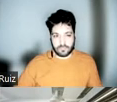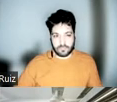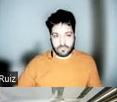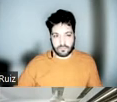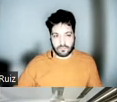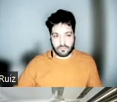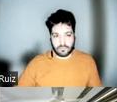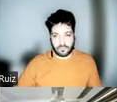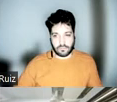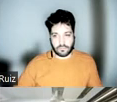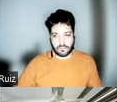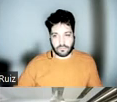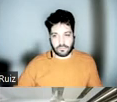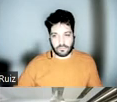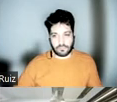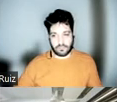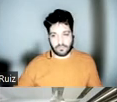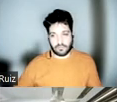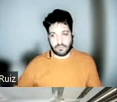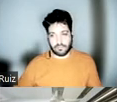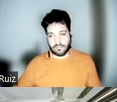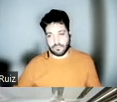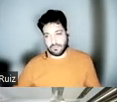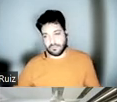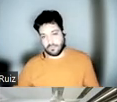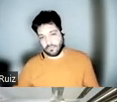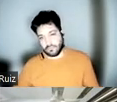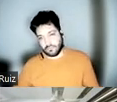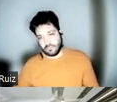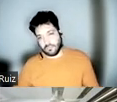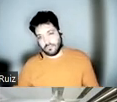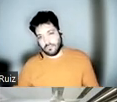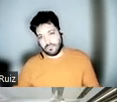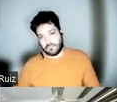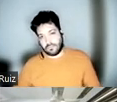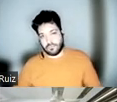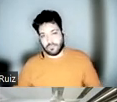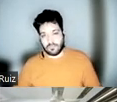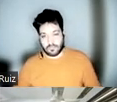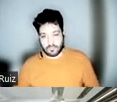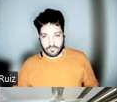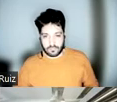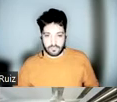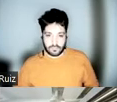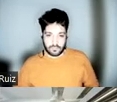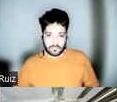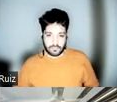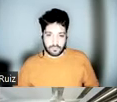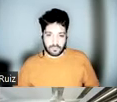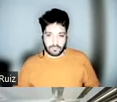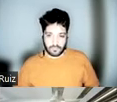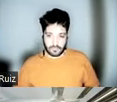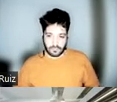los pacientes ya con una cierta edad, los abuelos, se llama presbiosos, igual que la